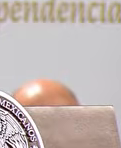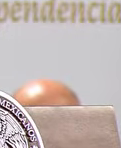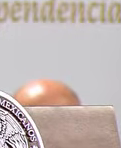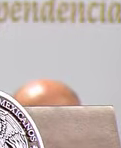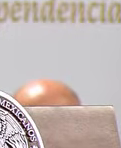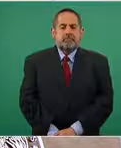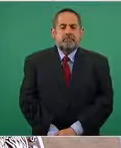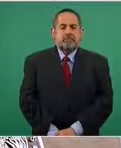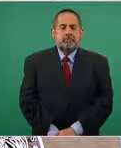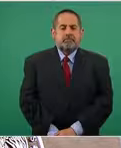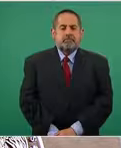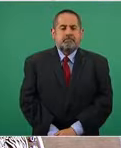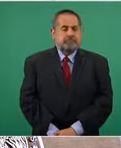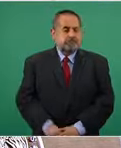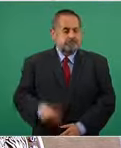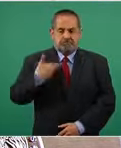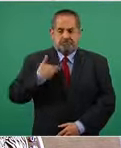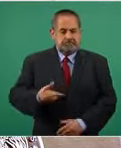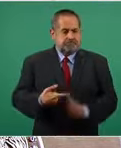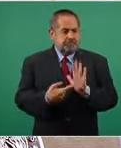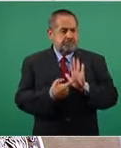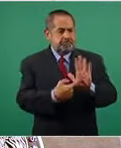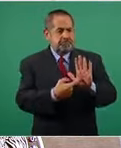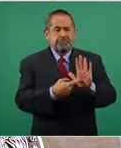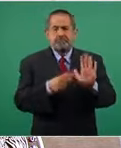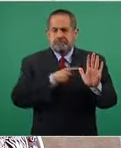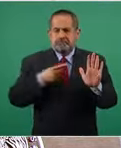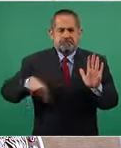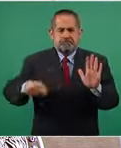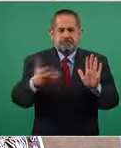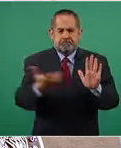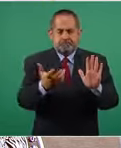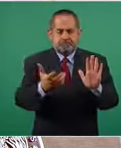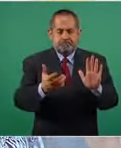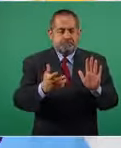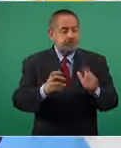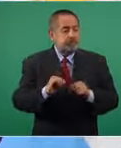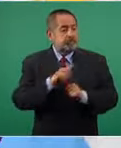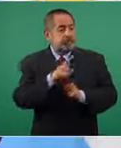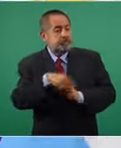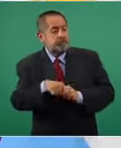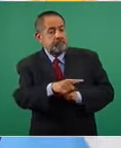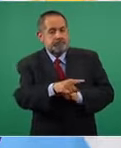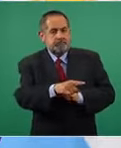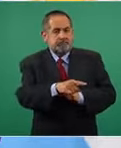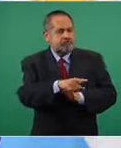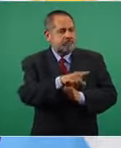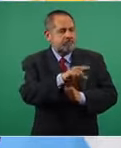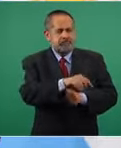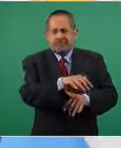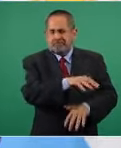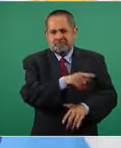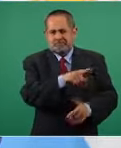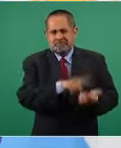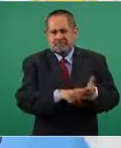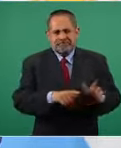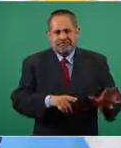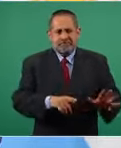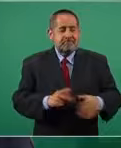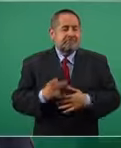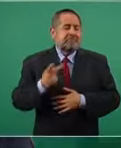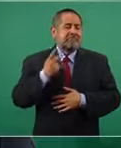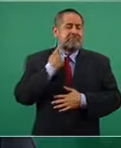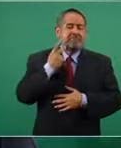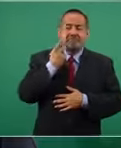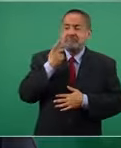de lo que debíamos hacer el resto es hacer lo más miserable que se pueda hacer política